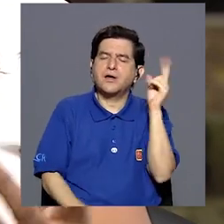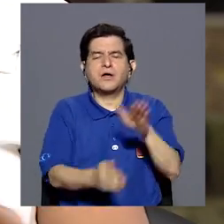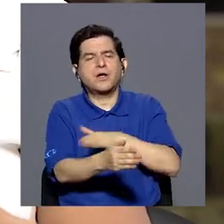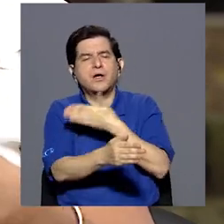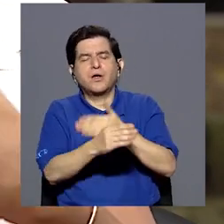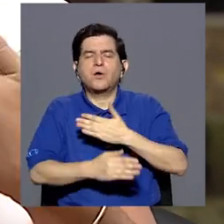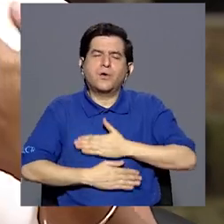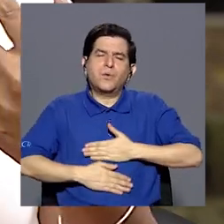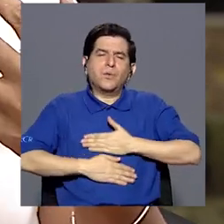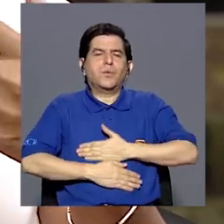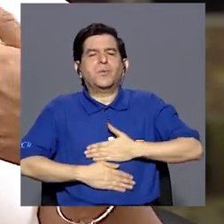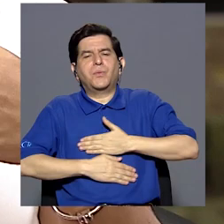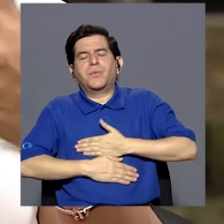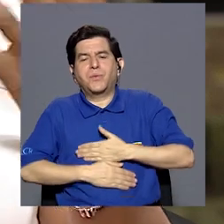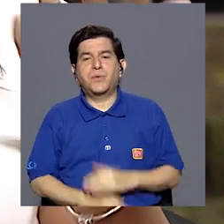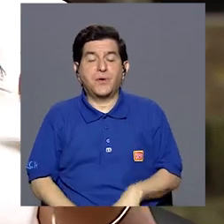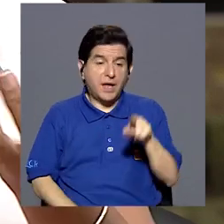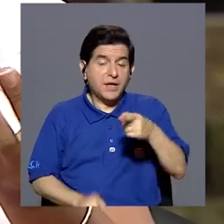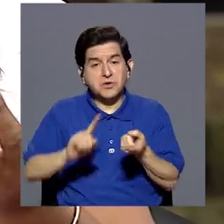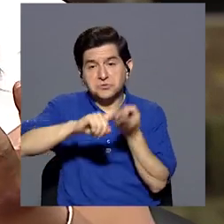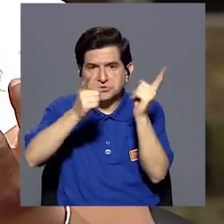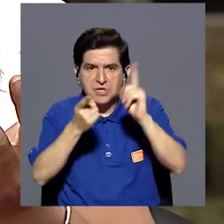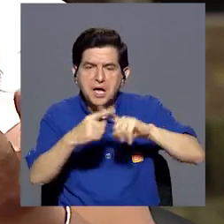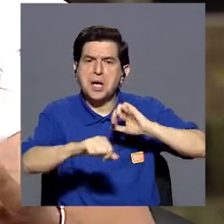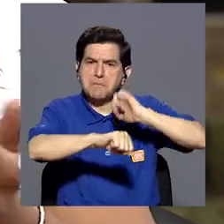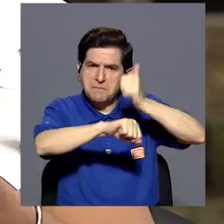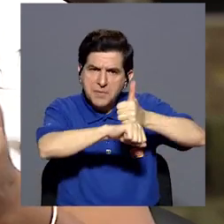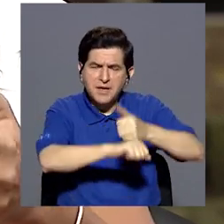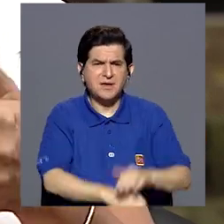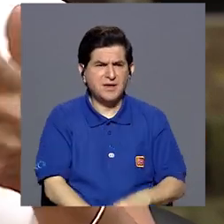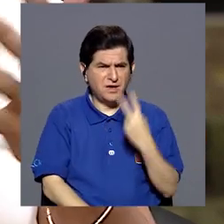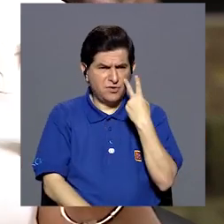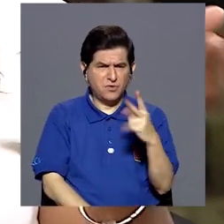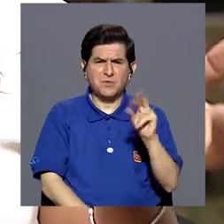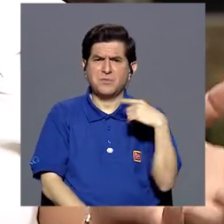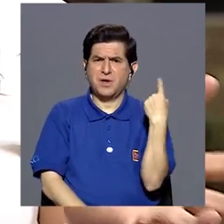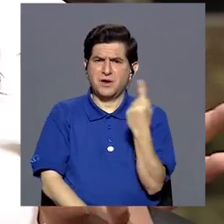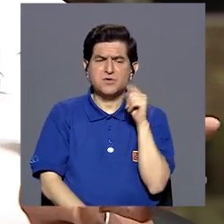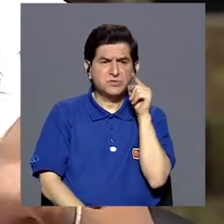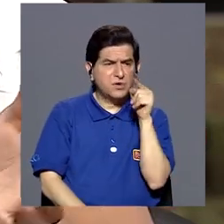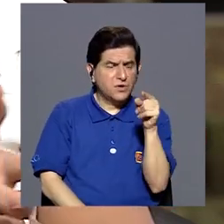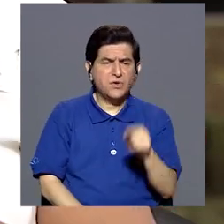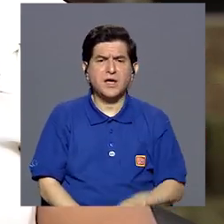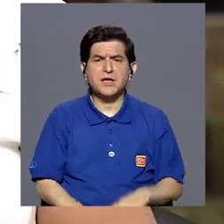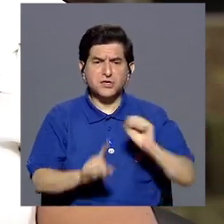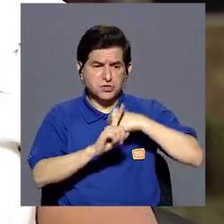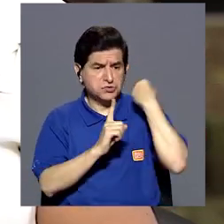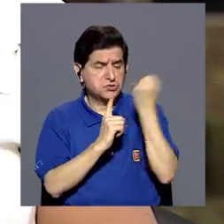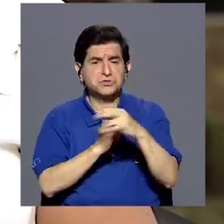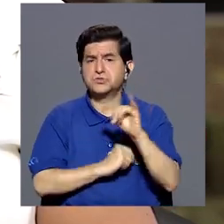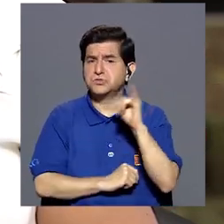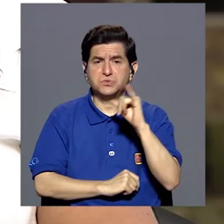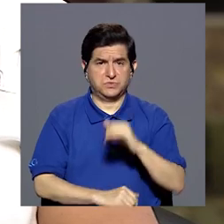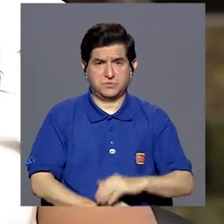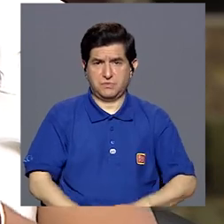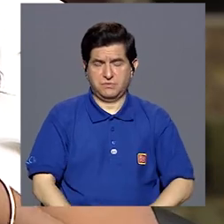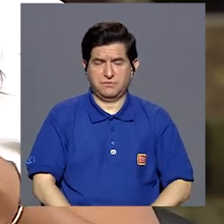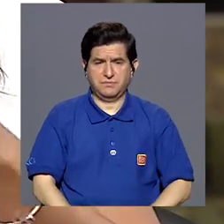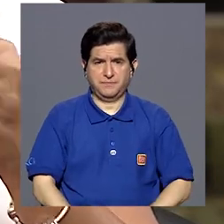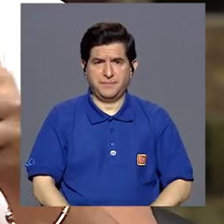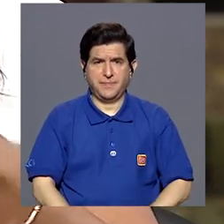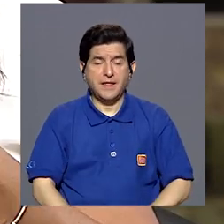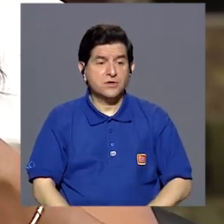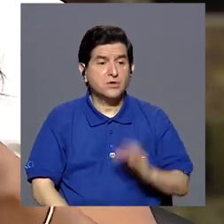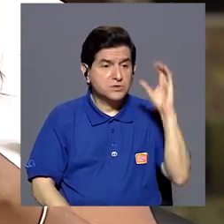están recreándose, están haciendo nuevos amigos, están viendo que no solamente ellos son los que están en esa condición. Entonces,